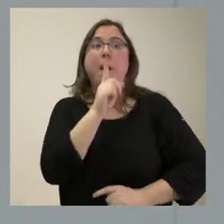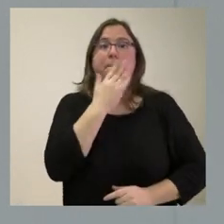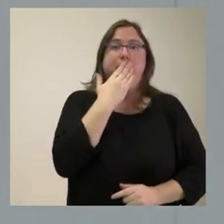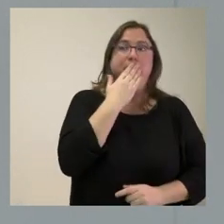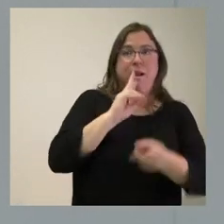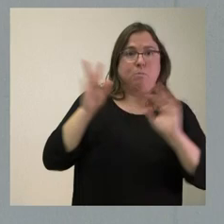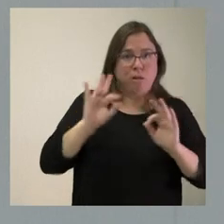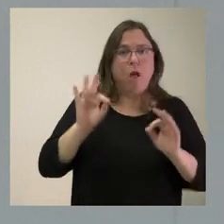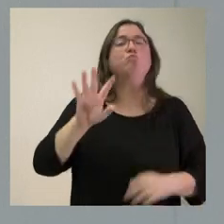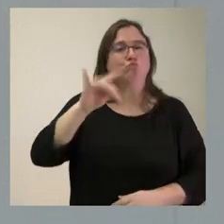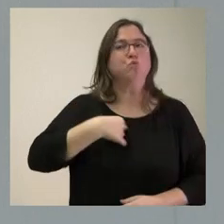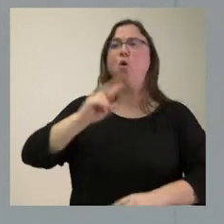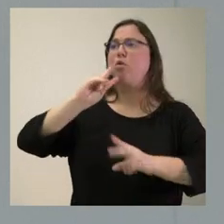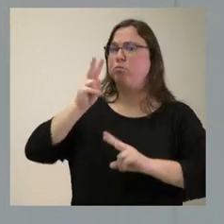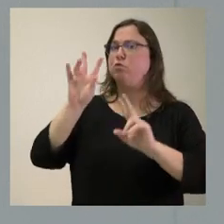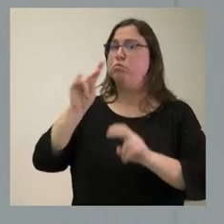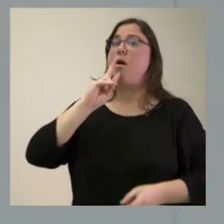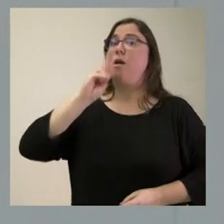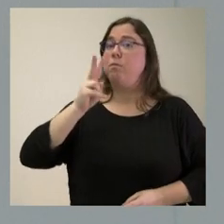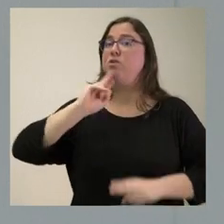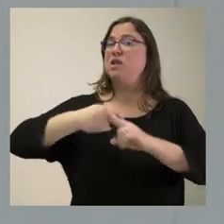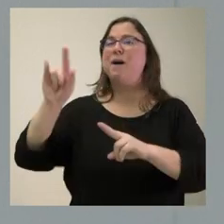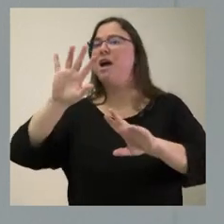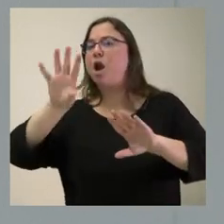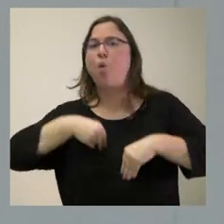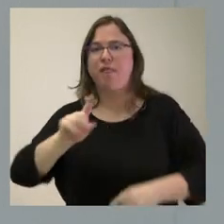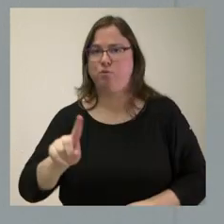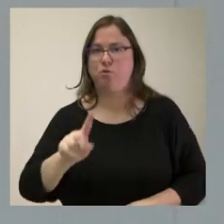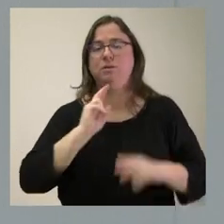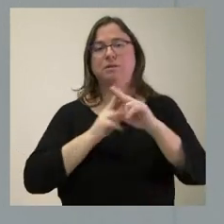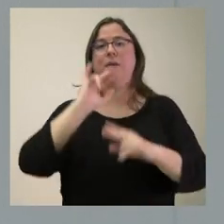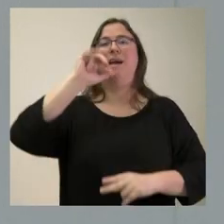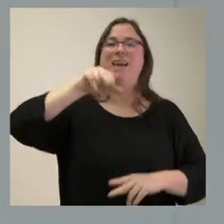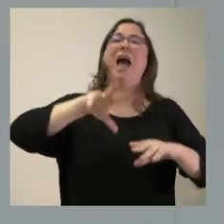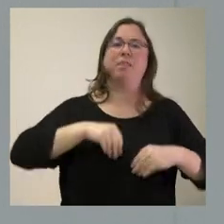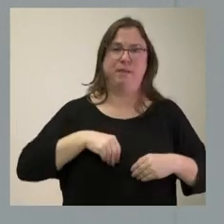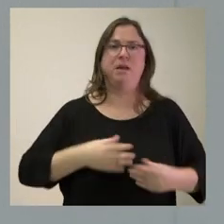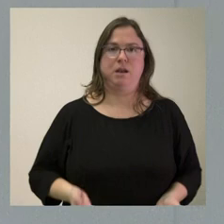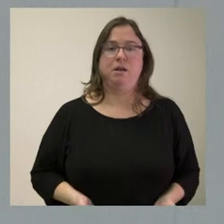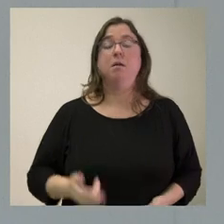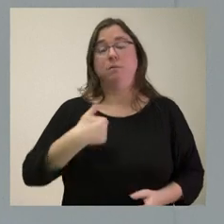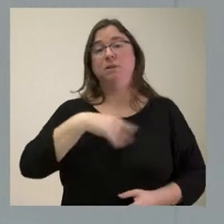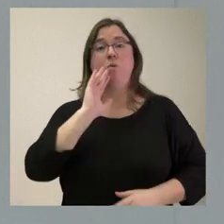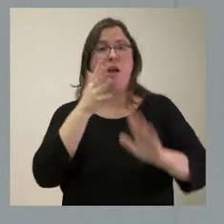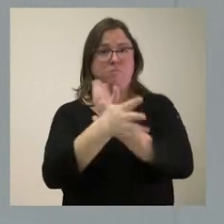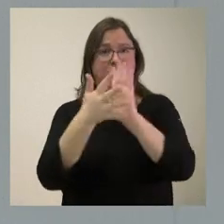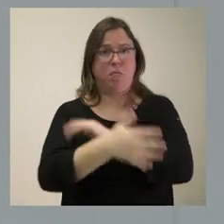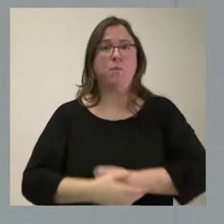es que precisamente nuestra contestación es la inadmisión por todos los motivos que les he señalado anteriormente.